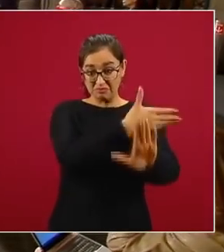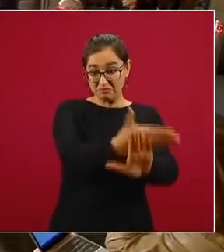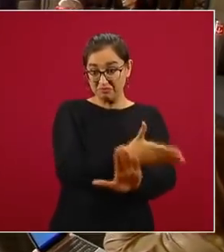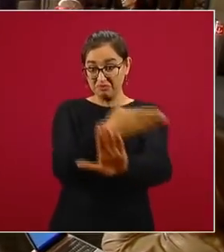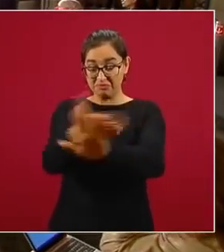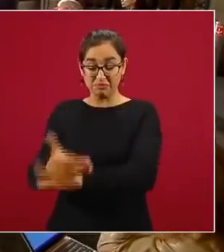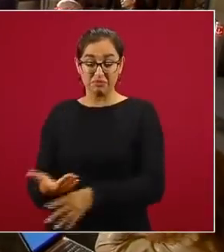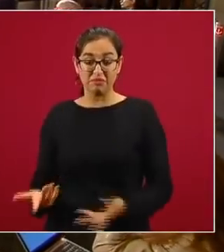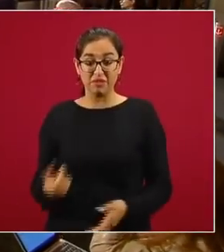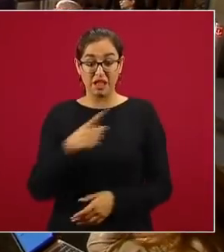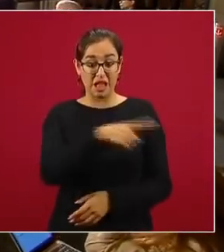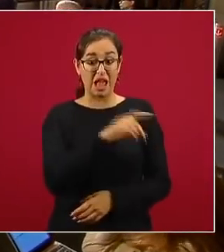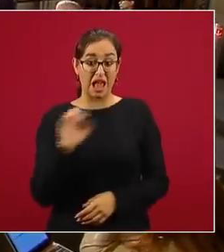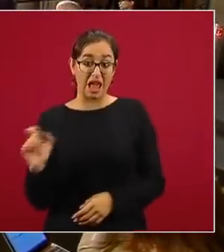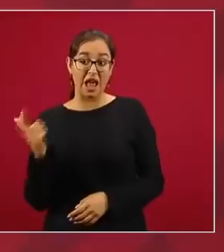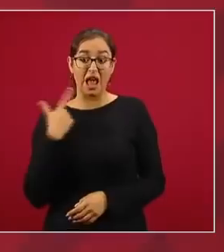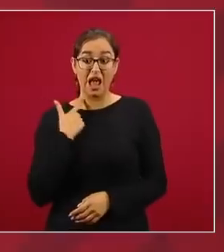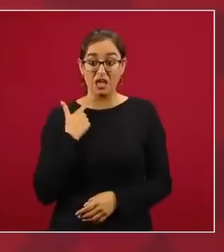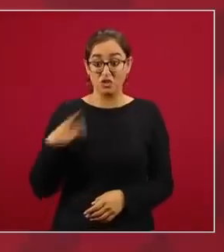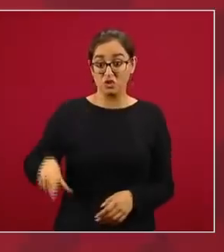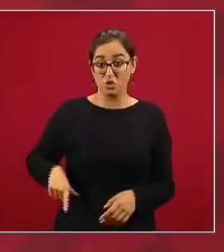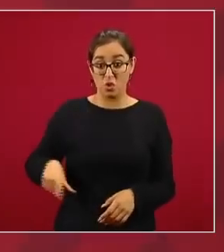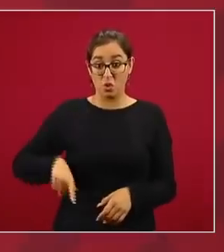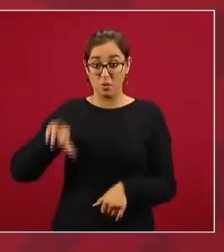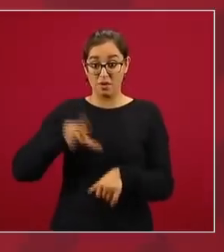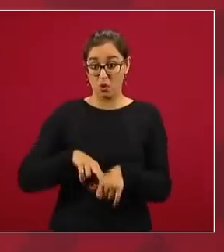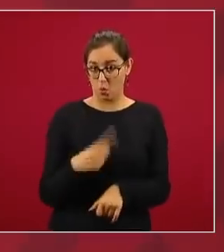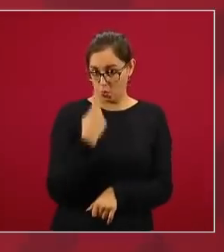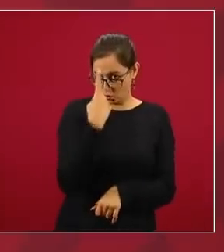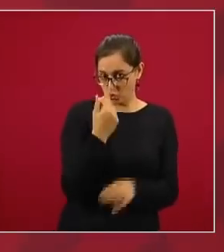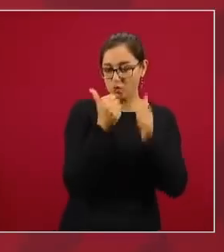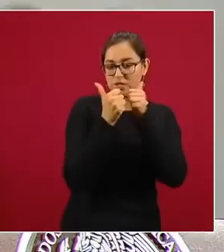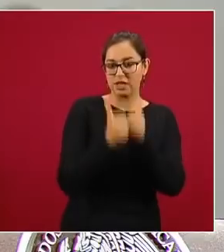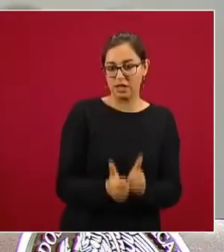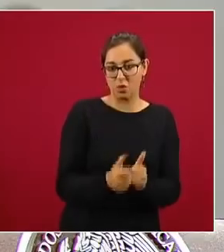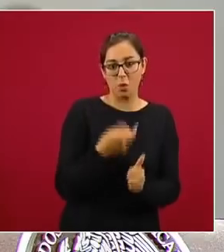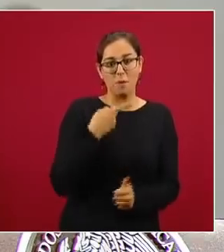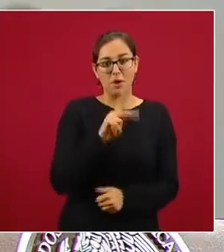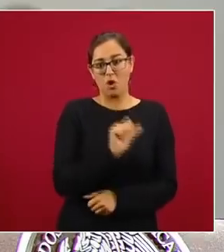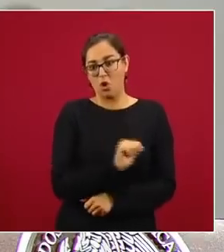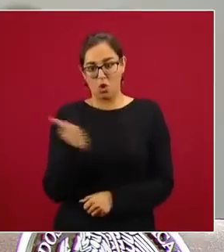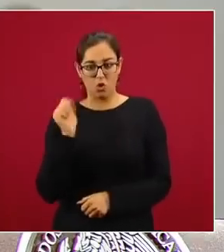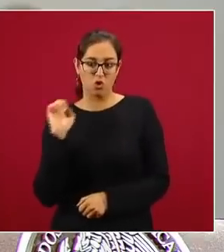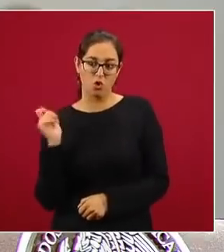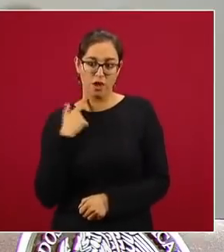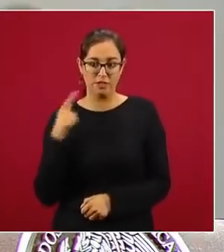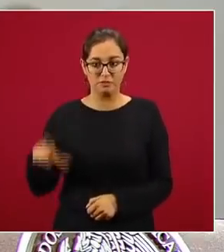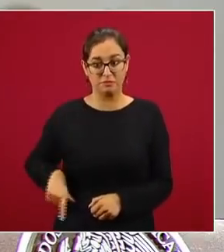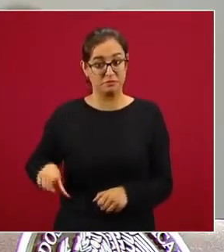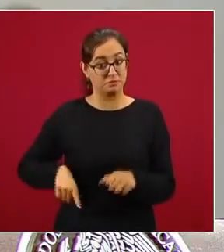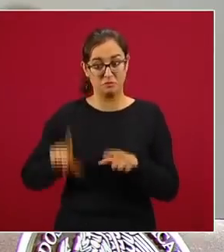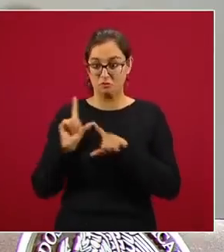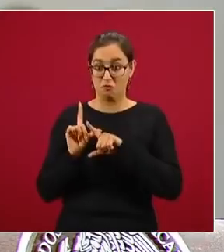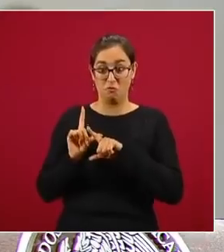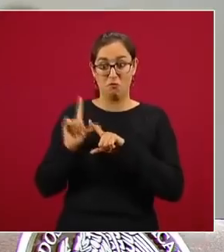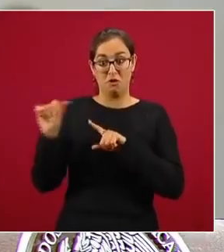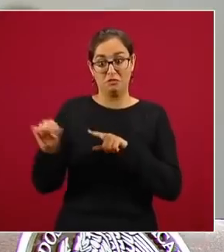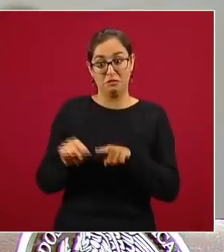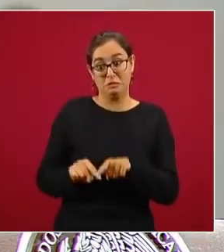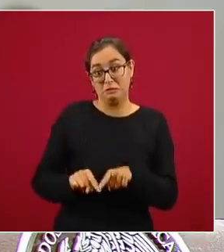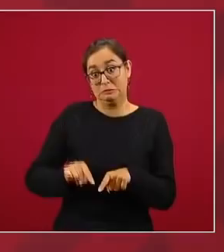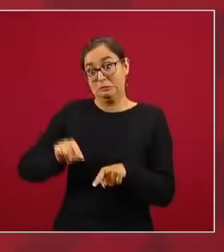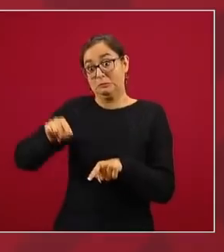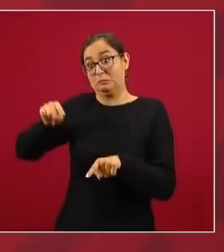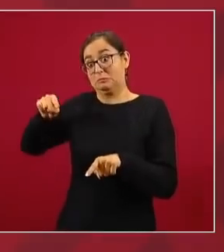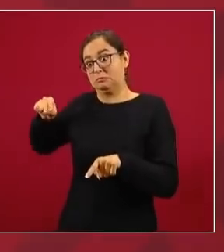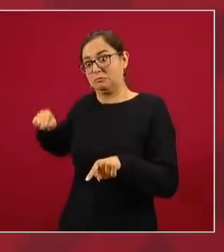exgobernadores, se quedó, pero el otro sí se fue hasta donde estaba la Guardia